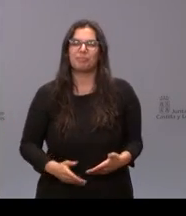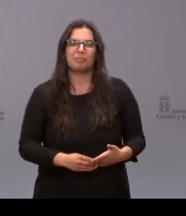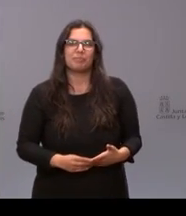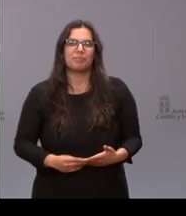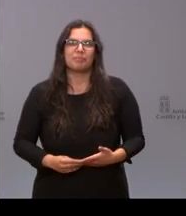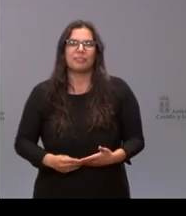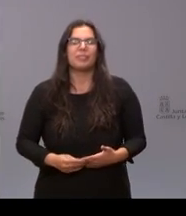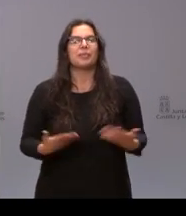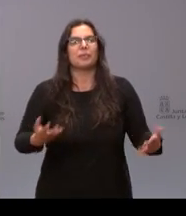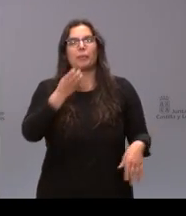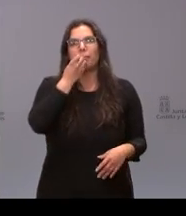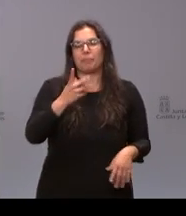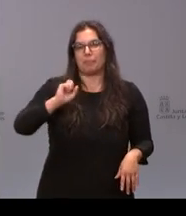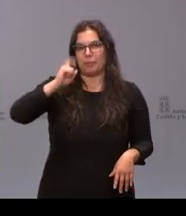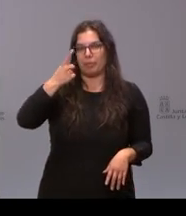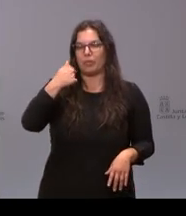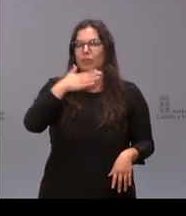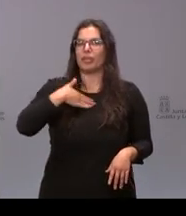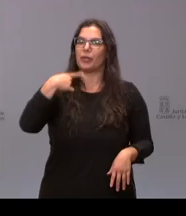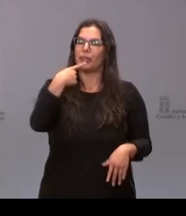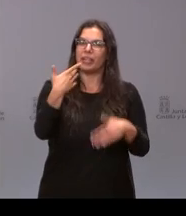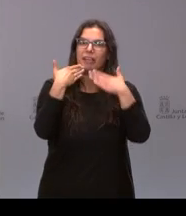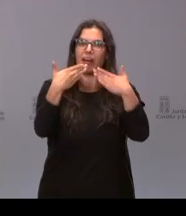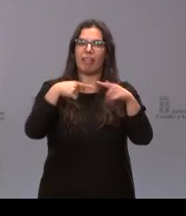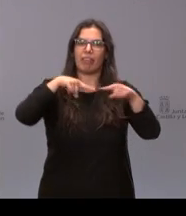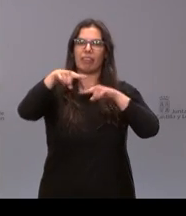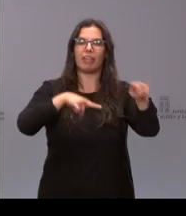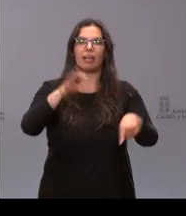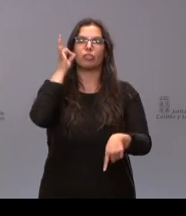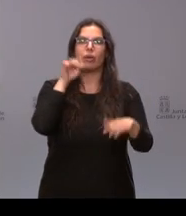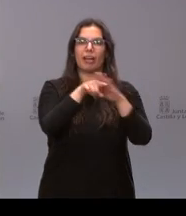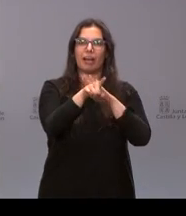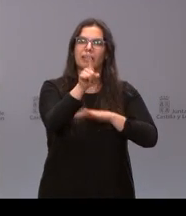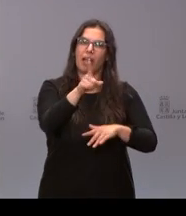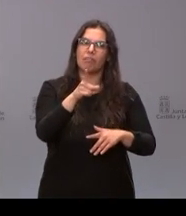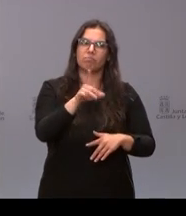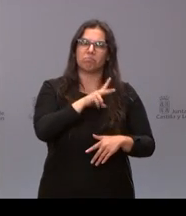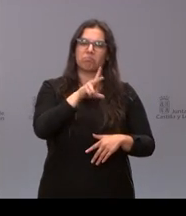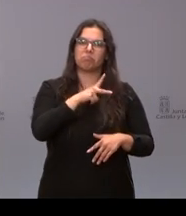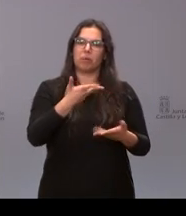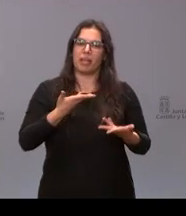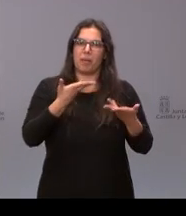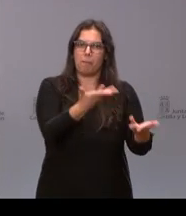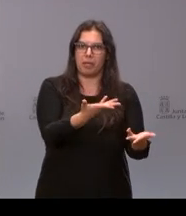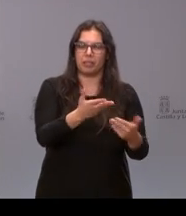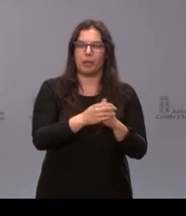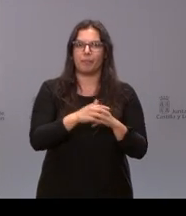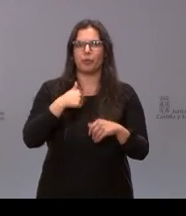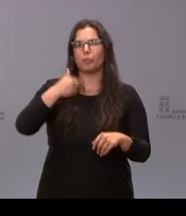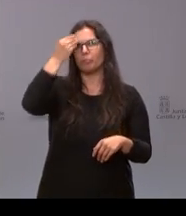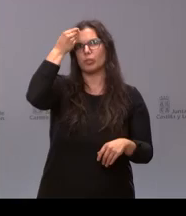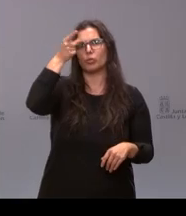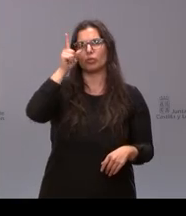bueno en primer lugar quiero agradecer a la directora gerente la deferencia que ha tenido en invitarnos lo que considero también